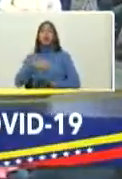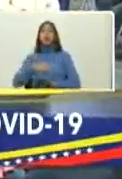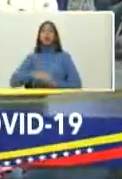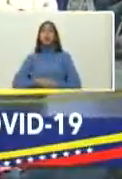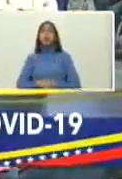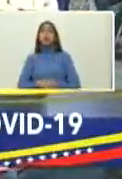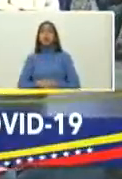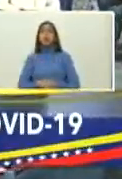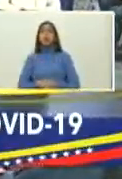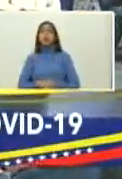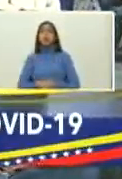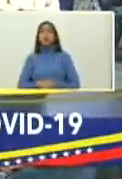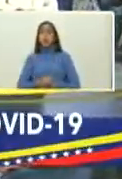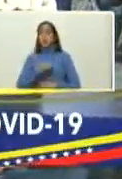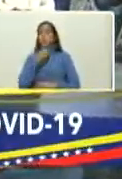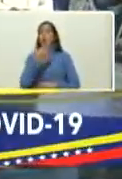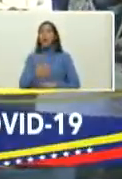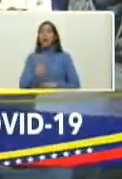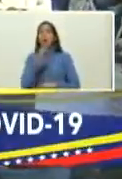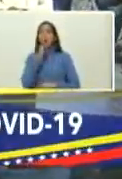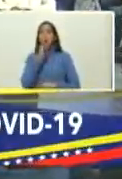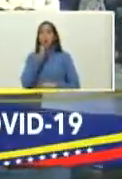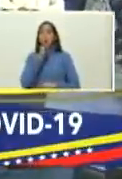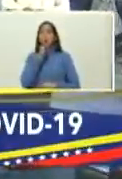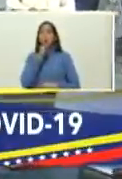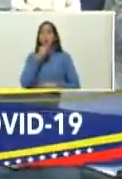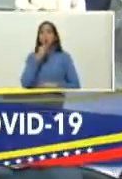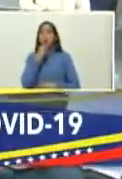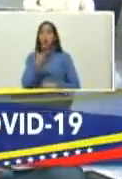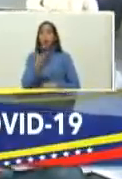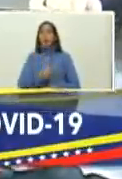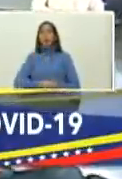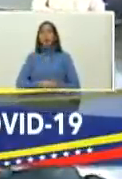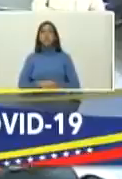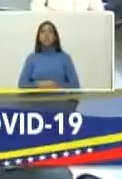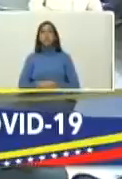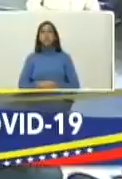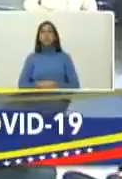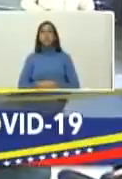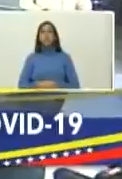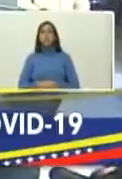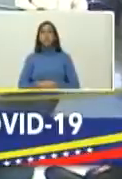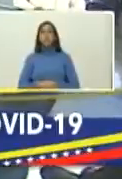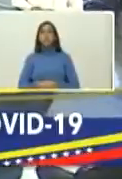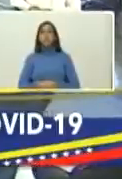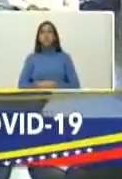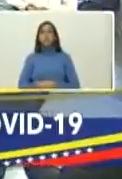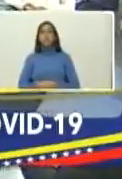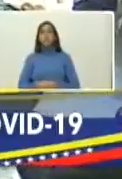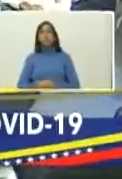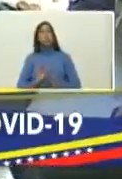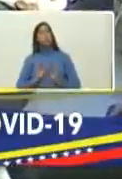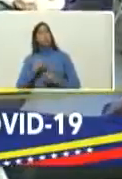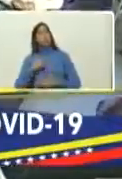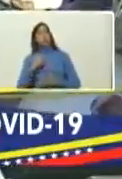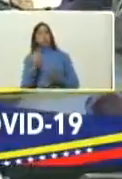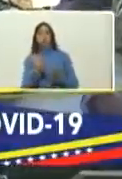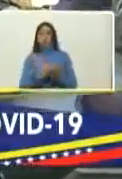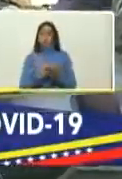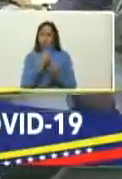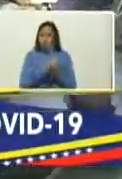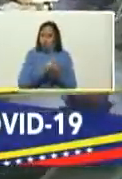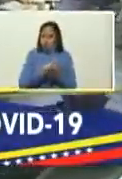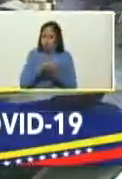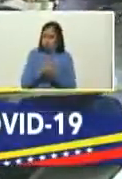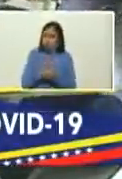buenas noticias buenas noticias buenas noticias pudiera ser un libro que compita en el